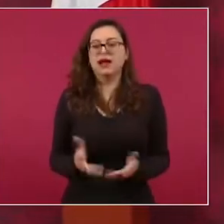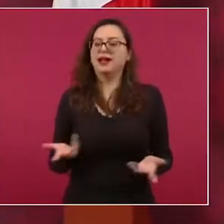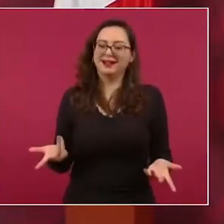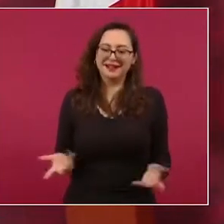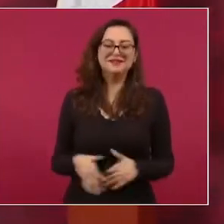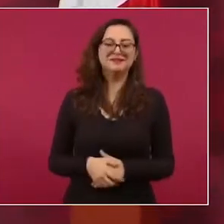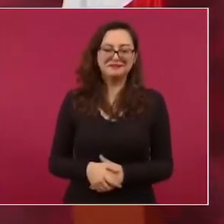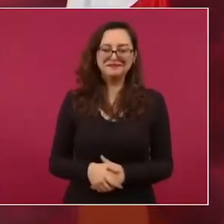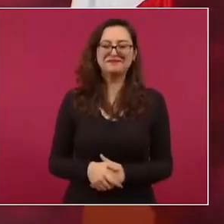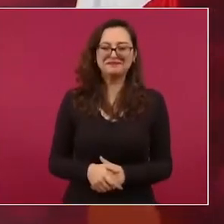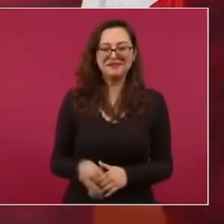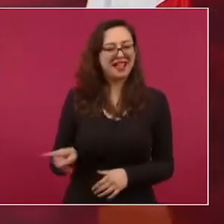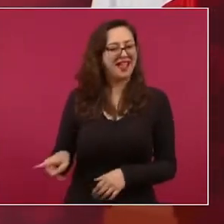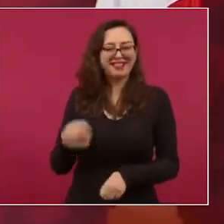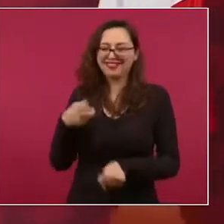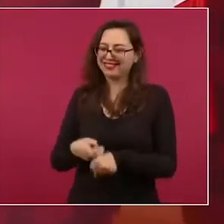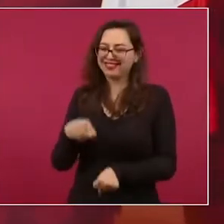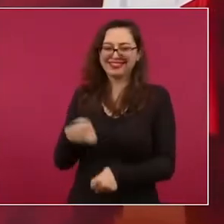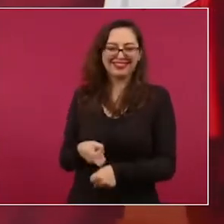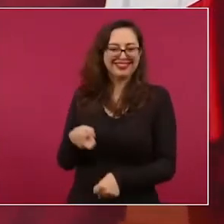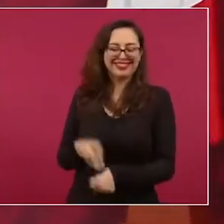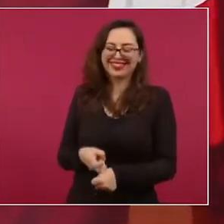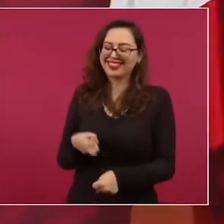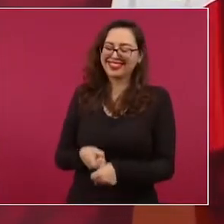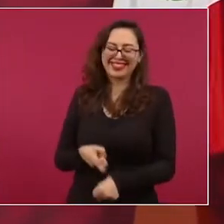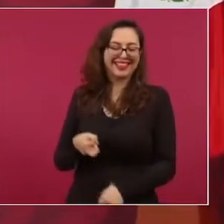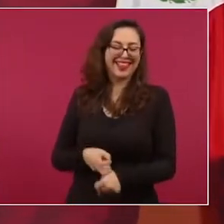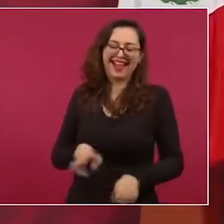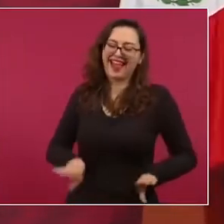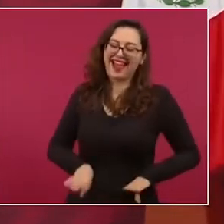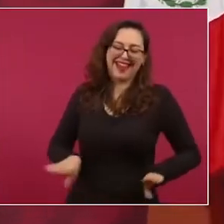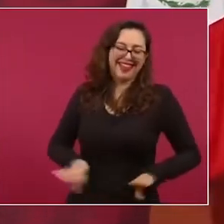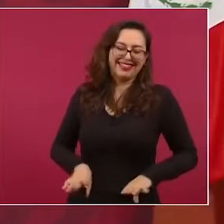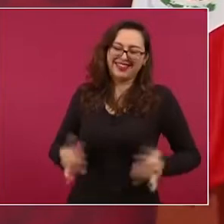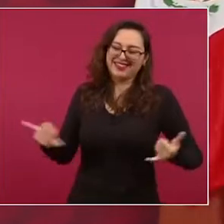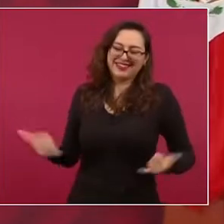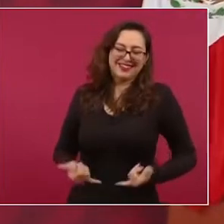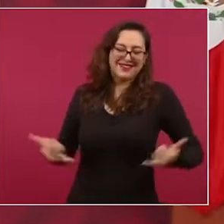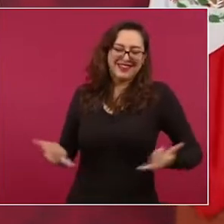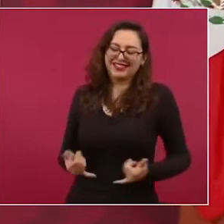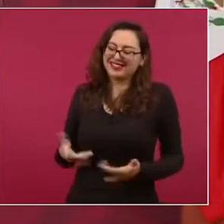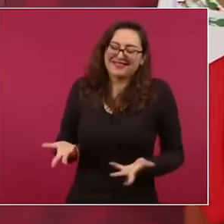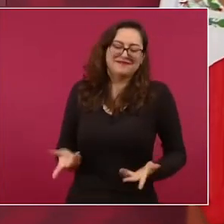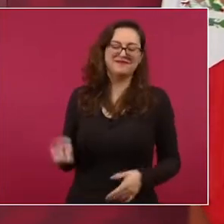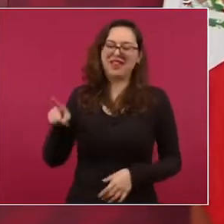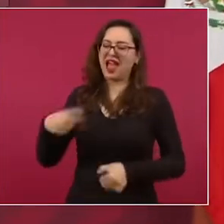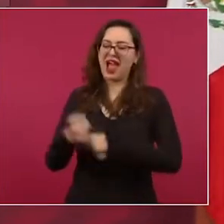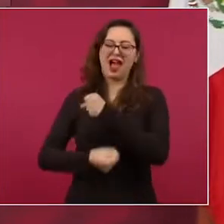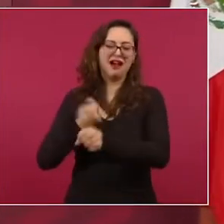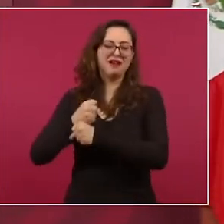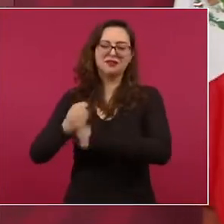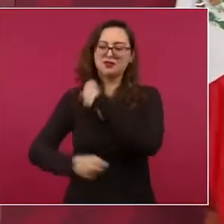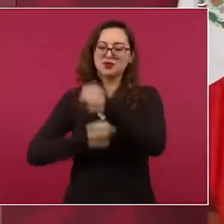y lleva años haciendo eso,